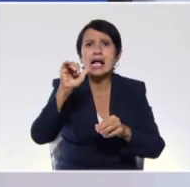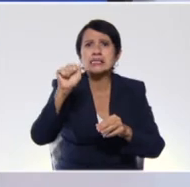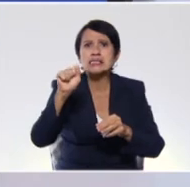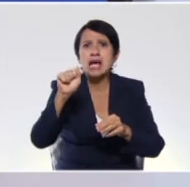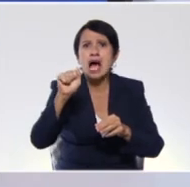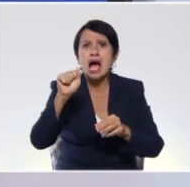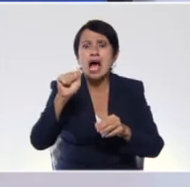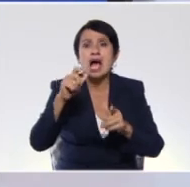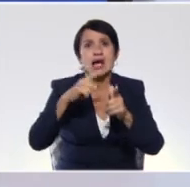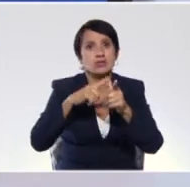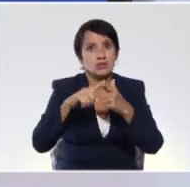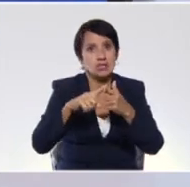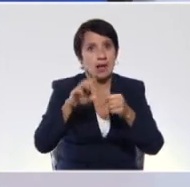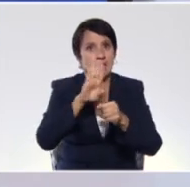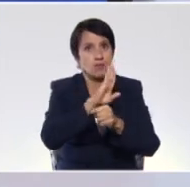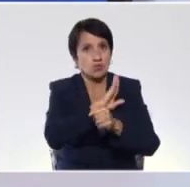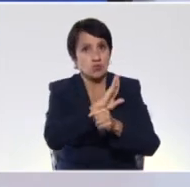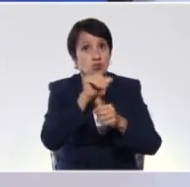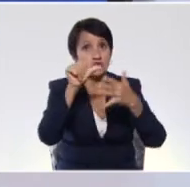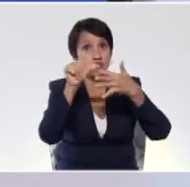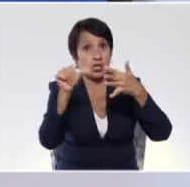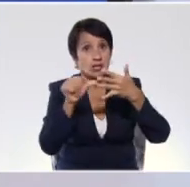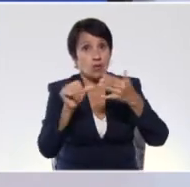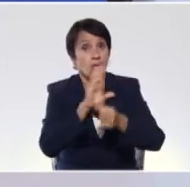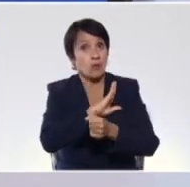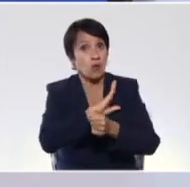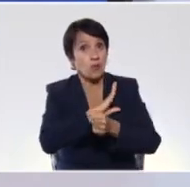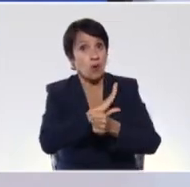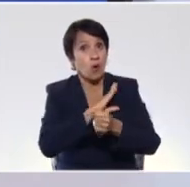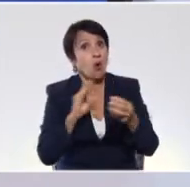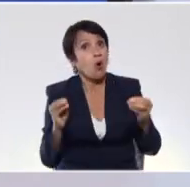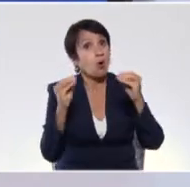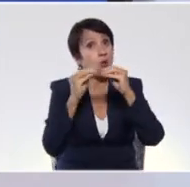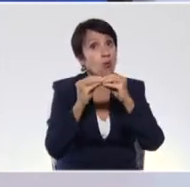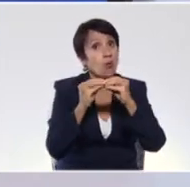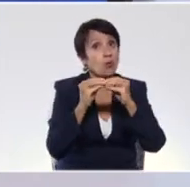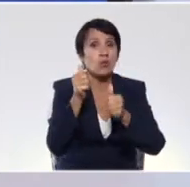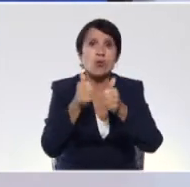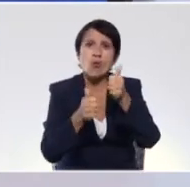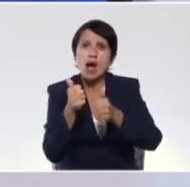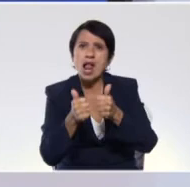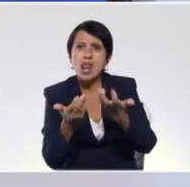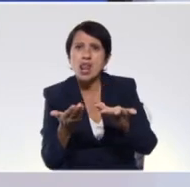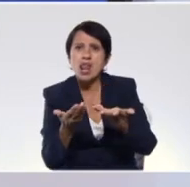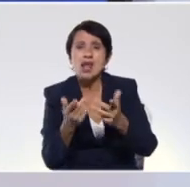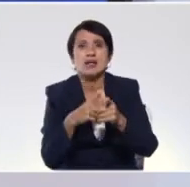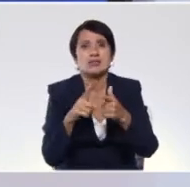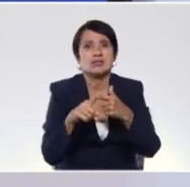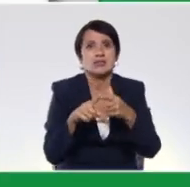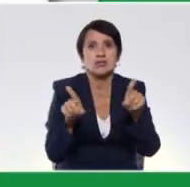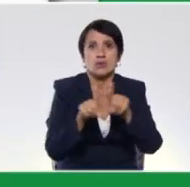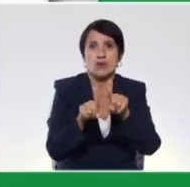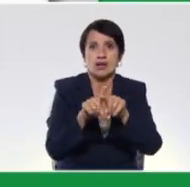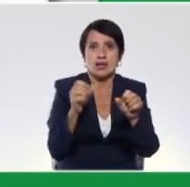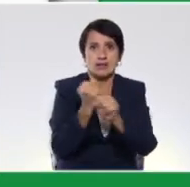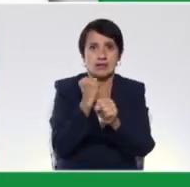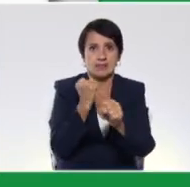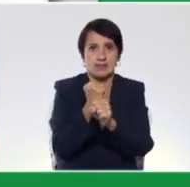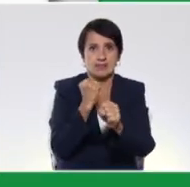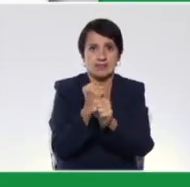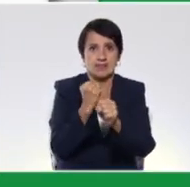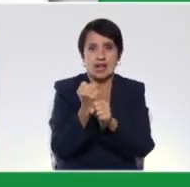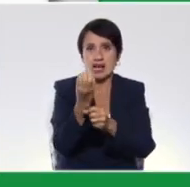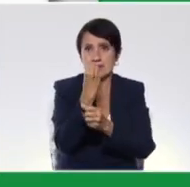es un sustantivo propio o común. Vamos pidiendo que nos dé información al respecto. Igual vamos a trabajar con el resto del